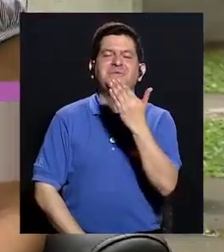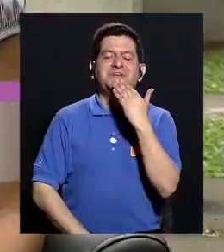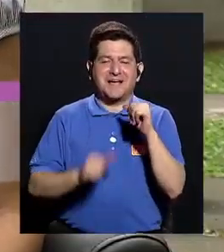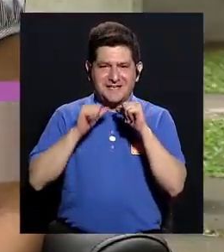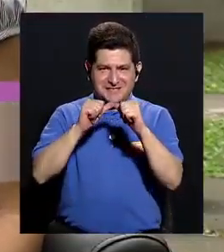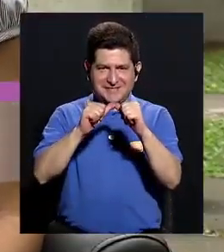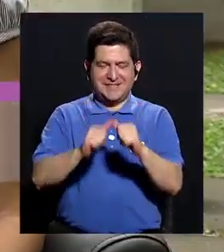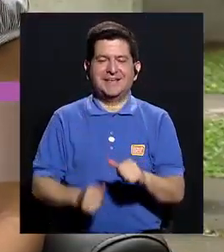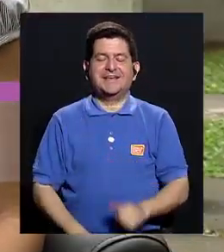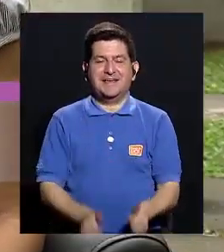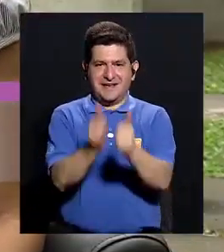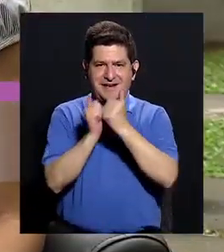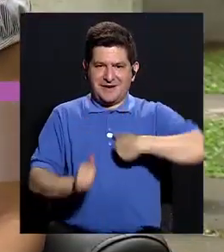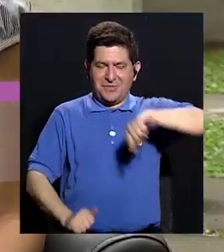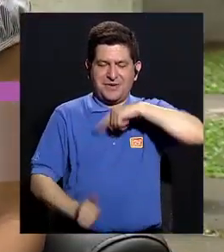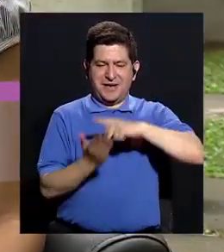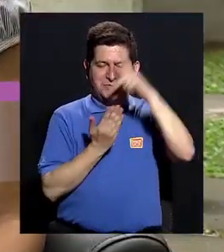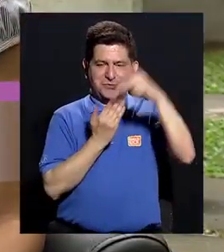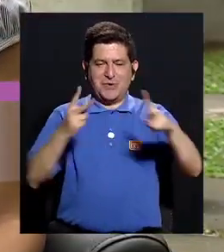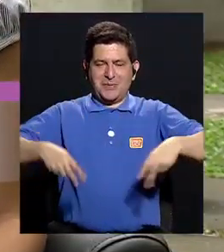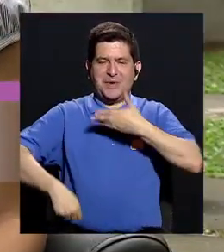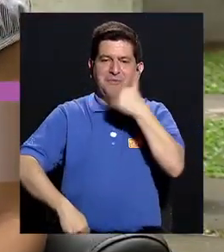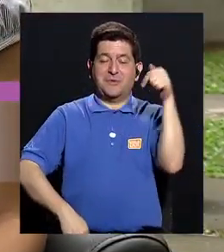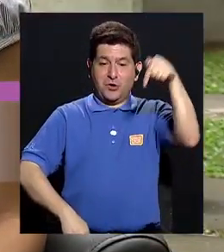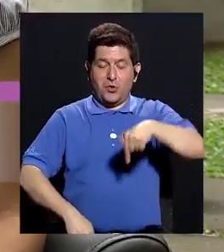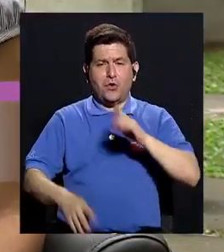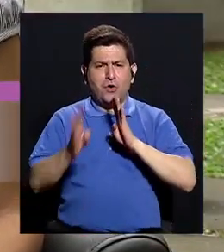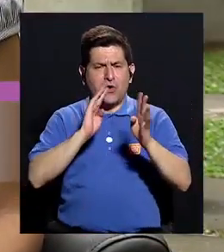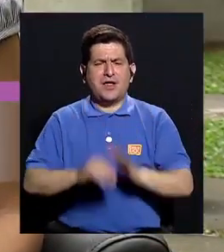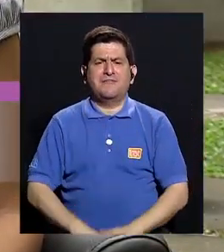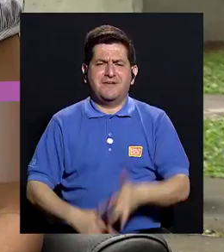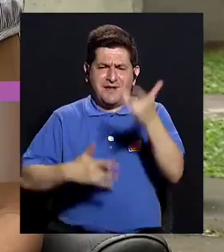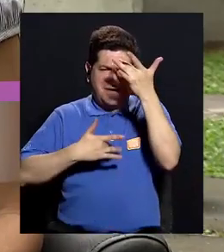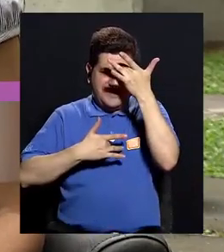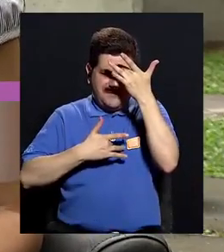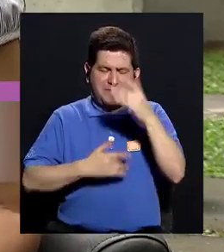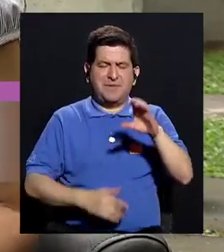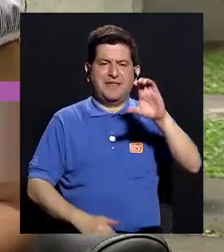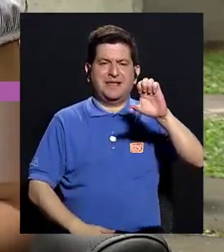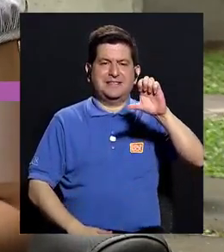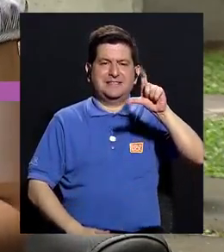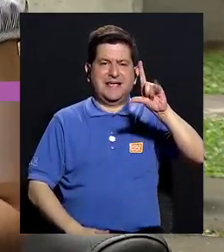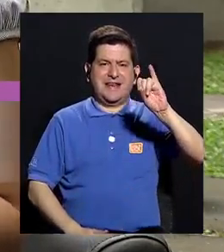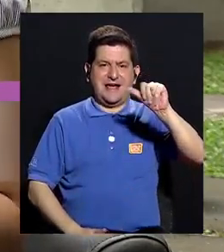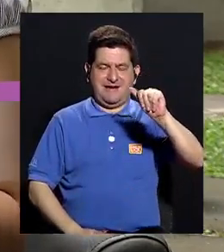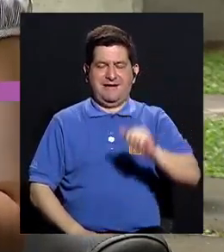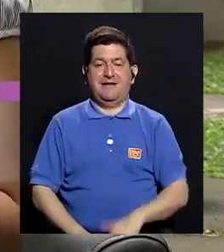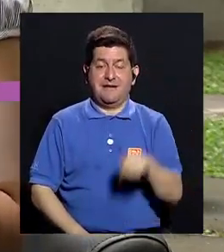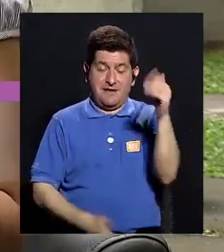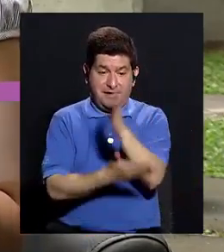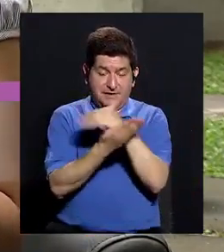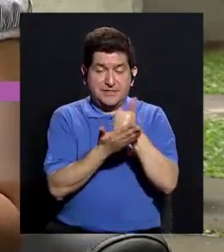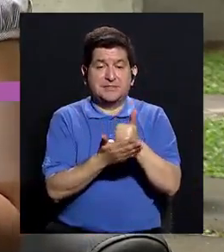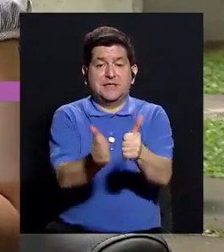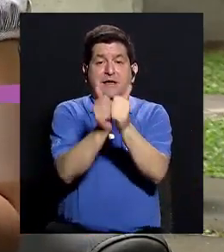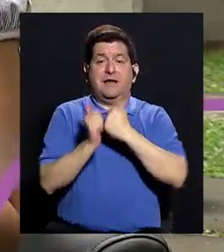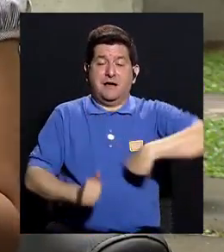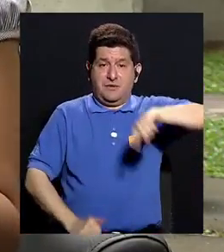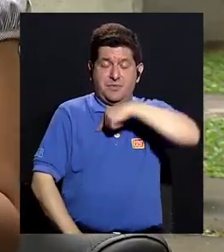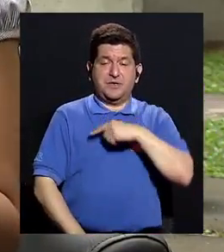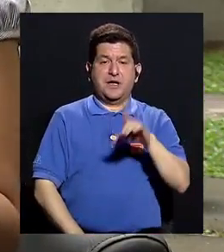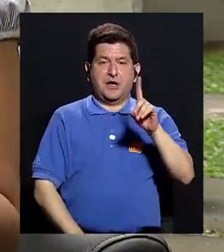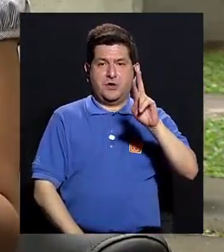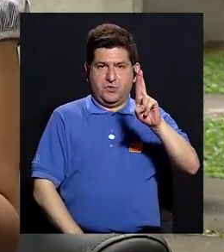Gracias por continuar con nosotros en Vivir Mejor. El día de hoy conversando acerca de la enfermedad celíaca y en este bloque nos